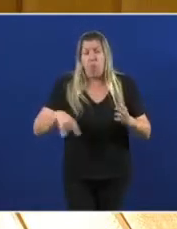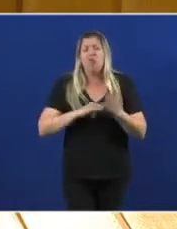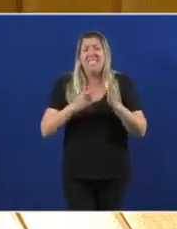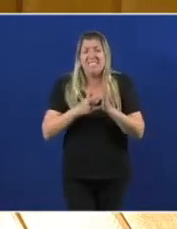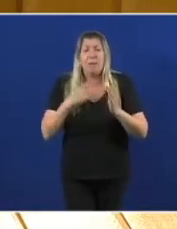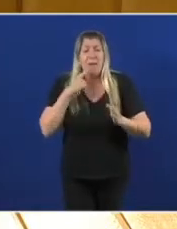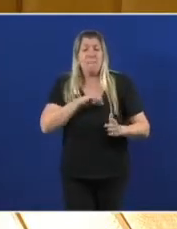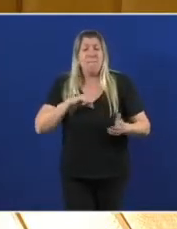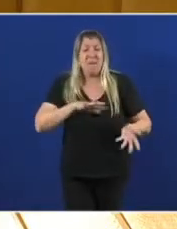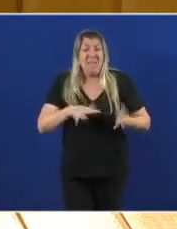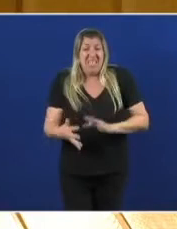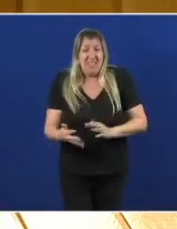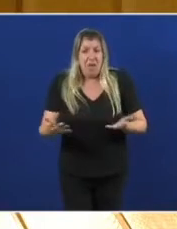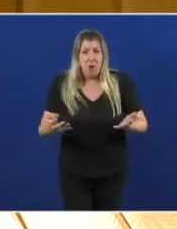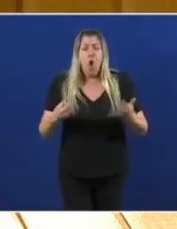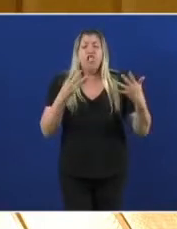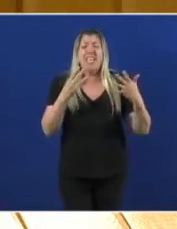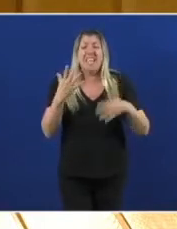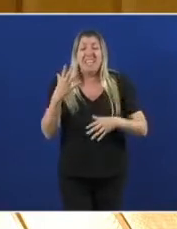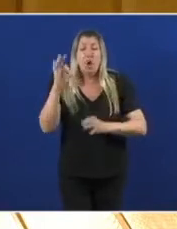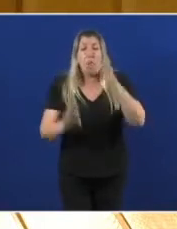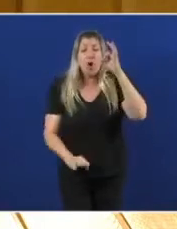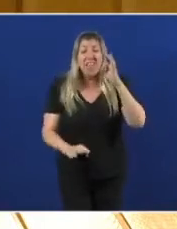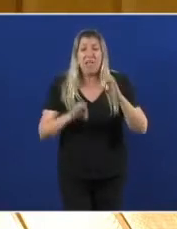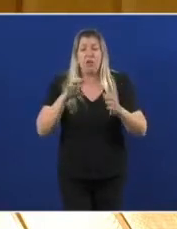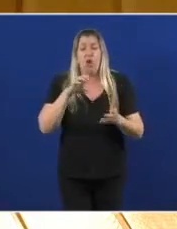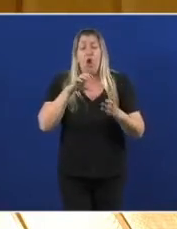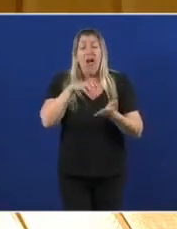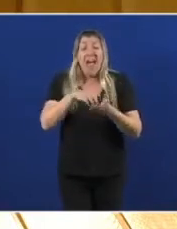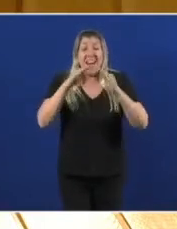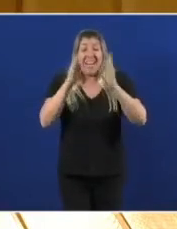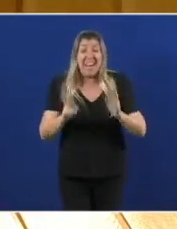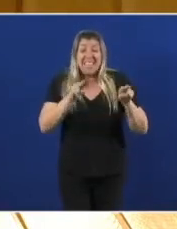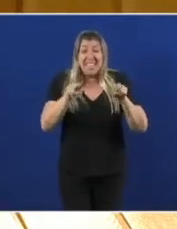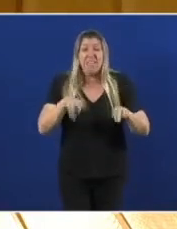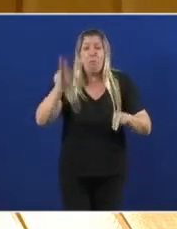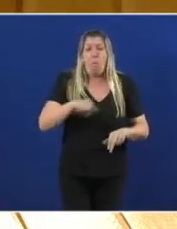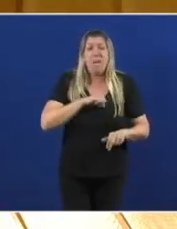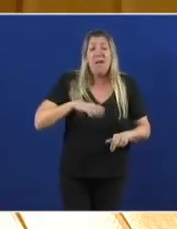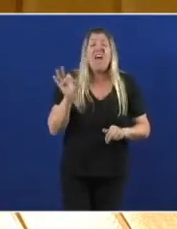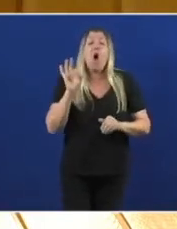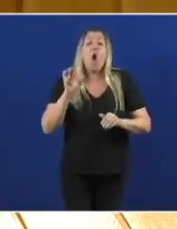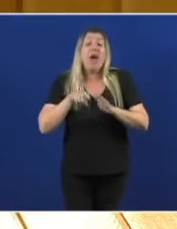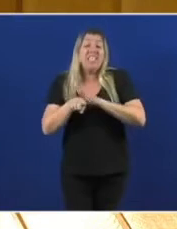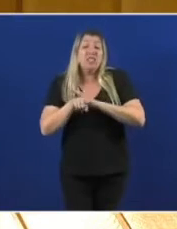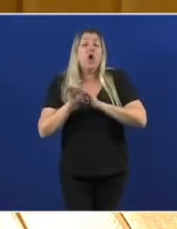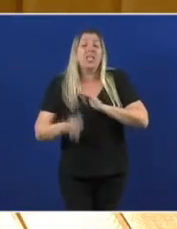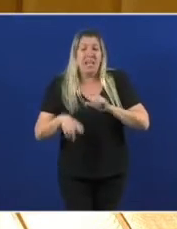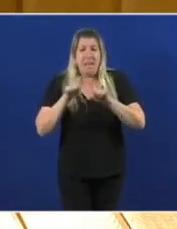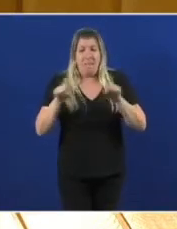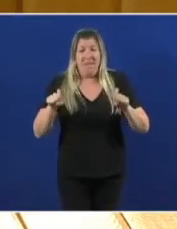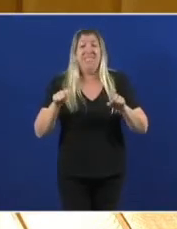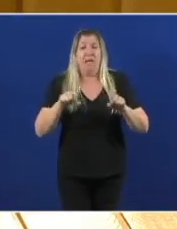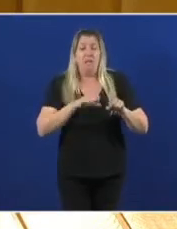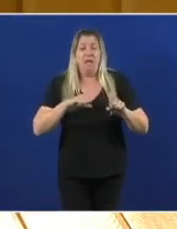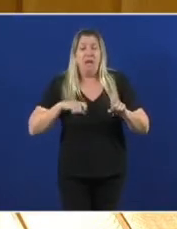privatizado. 85% das residencias son privadas ou de xestión privada que fan negocio coa vellez